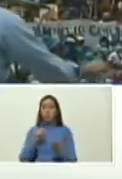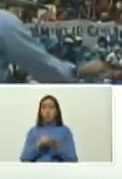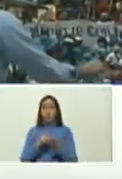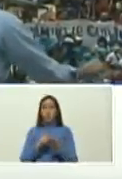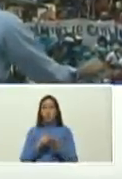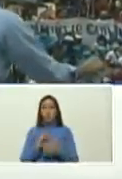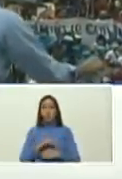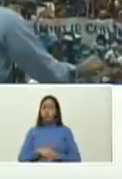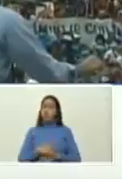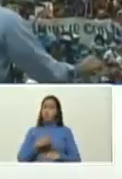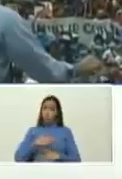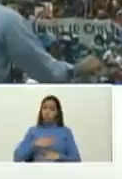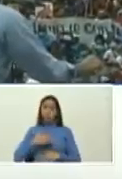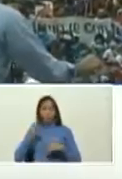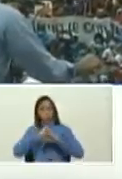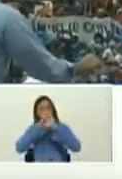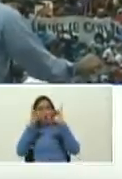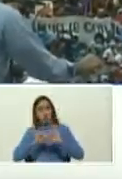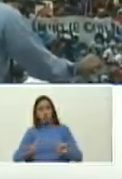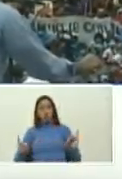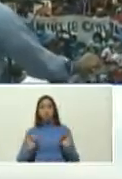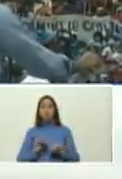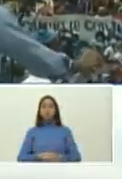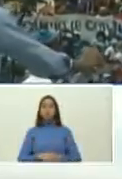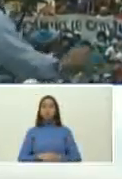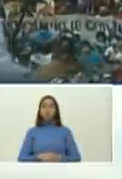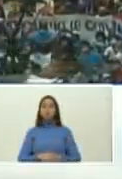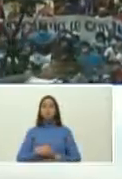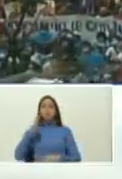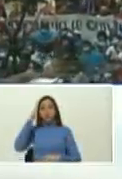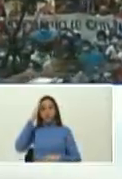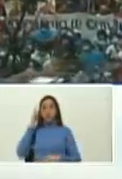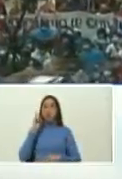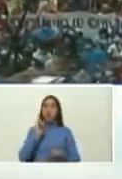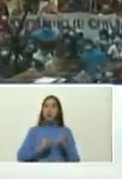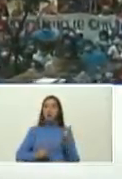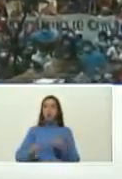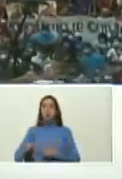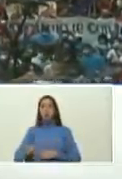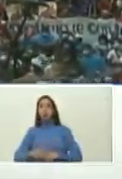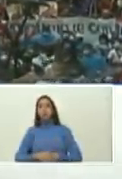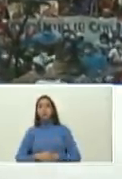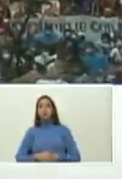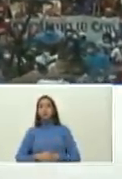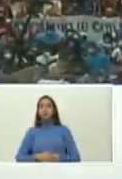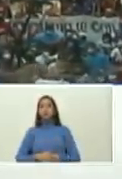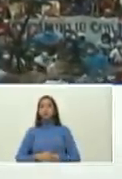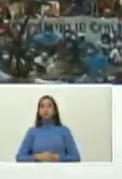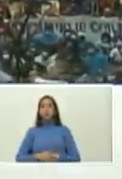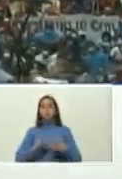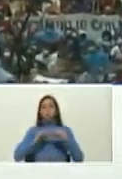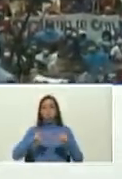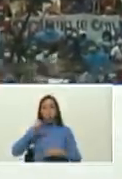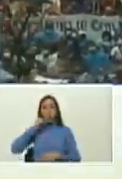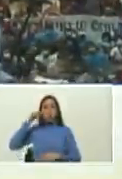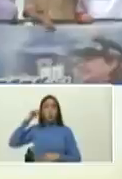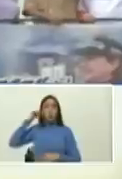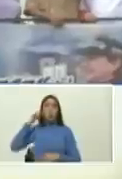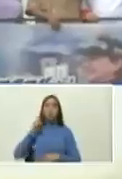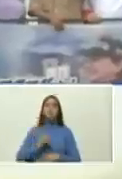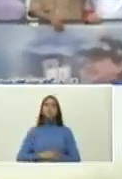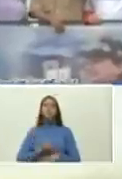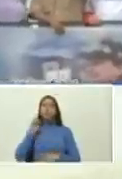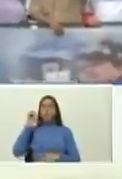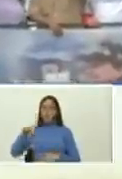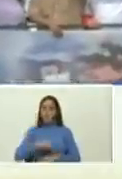eso me hace feliz a mí y sé que hace feliz a todos y a todas y además